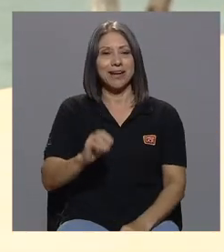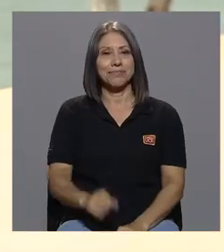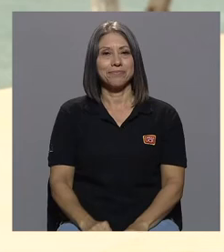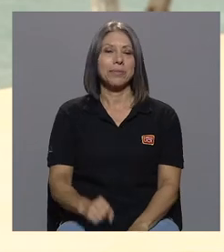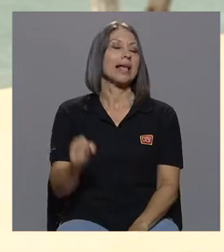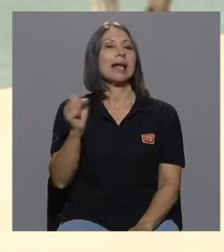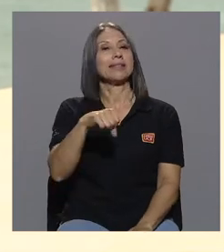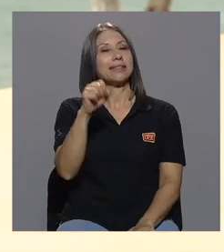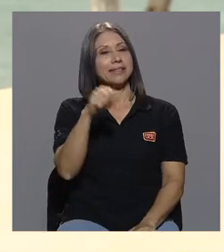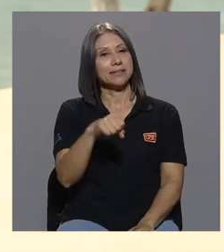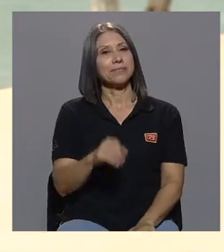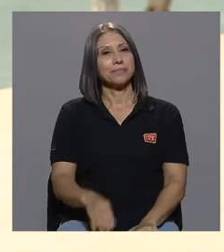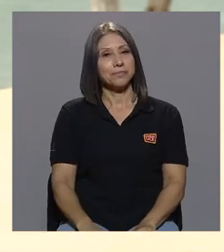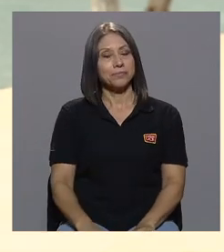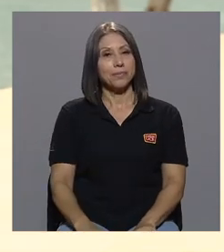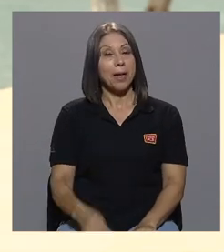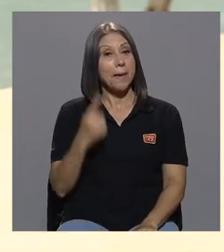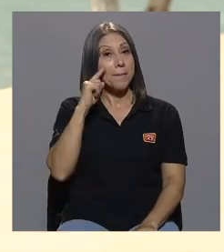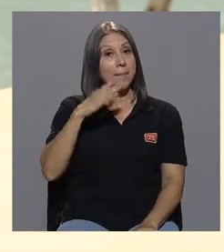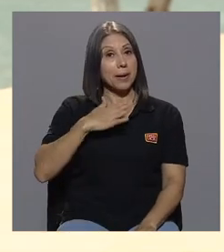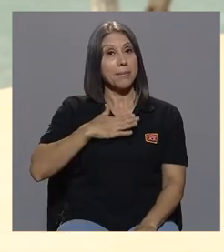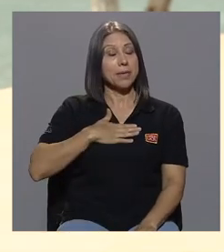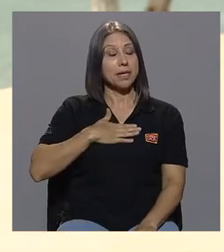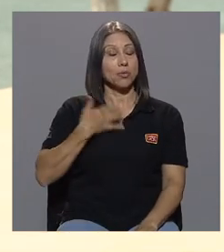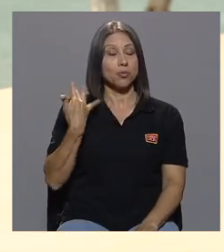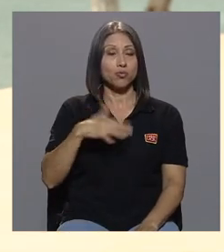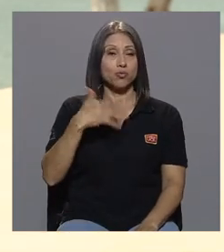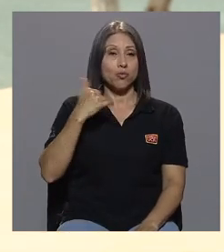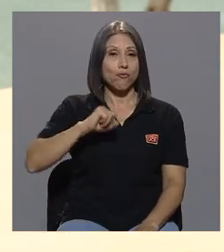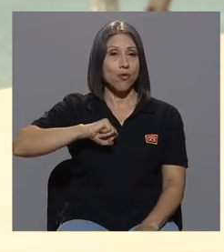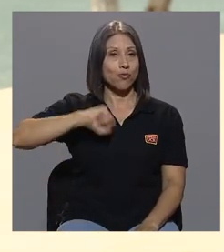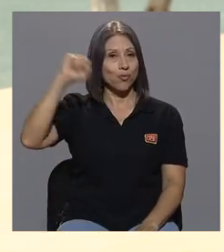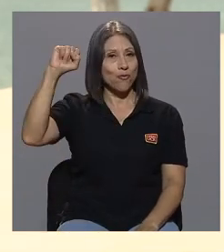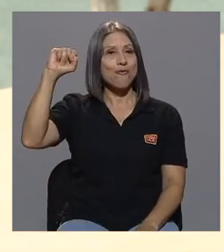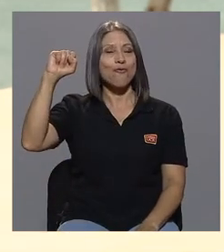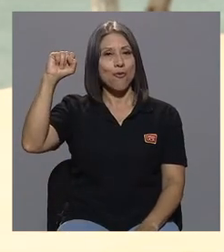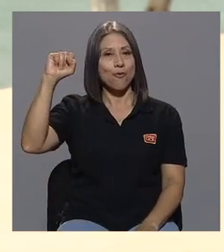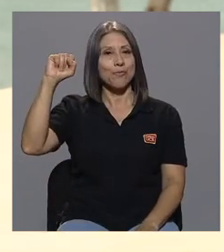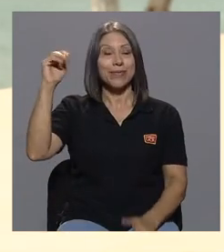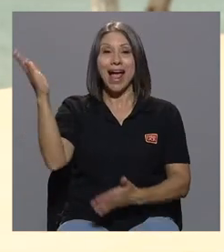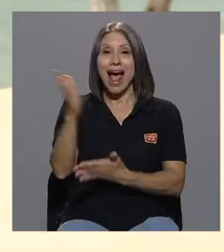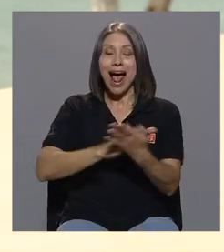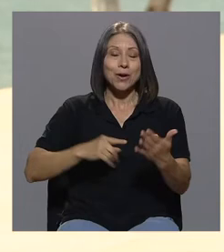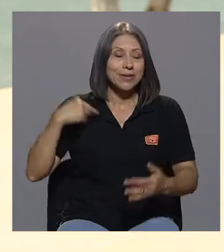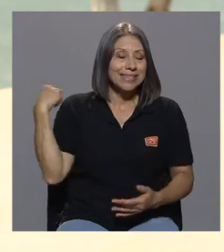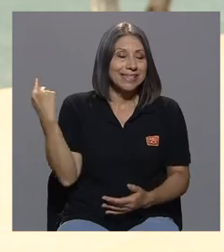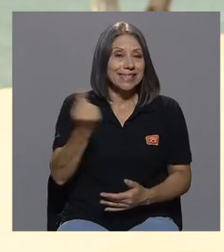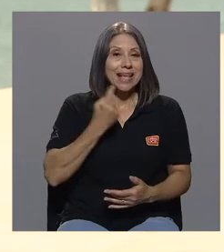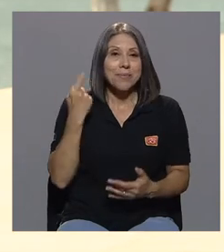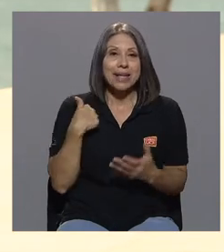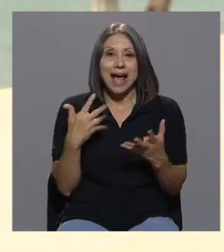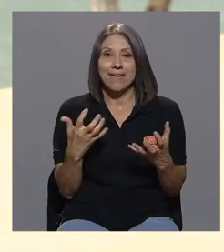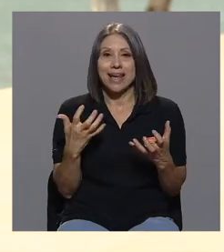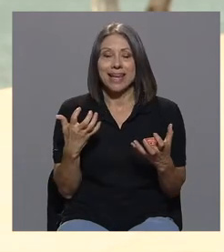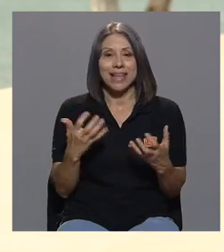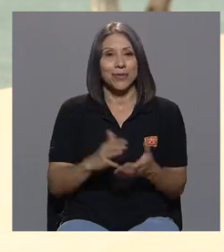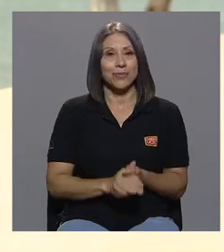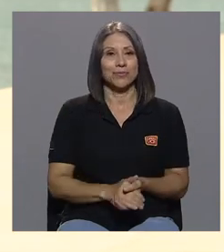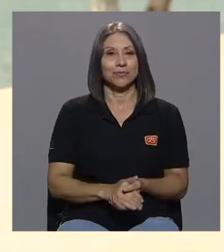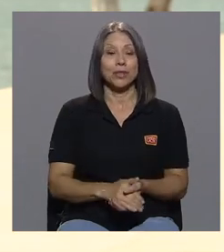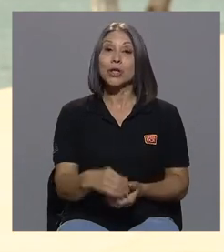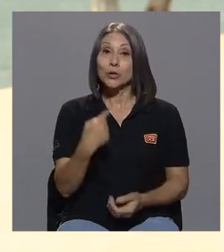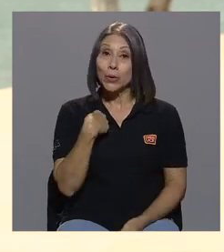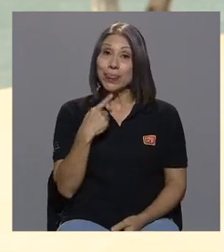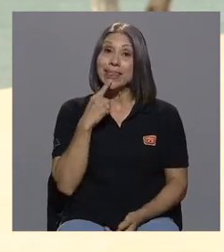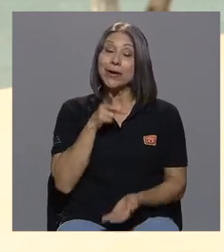fue un para mí fue un triunfo en realidad algo que siempre había querido te digo sinceramente